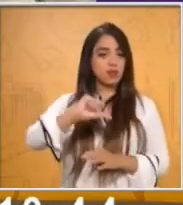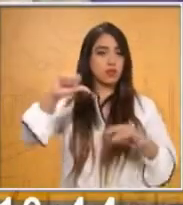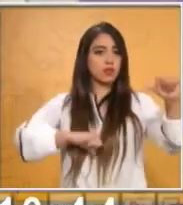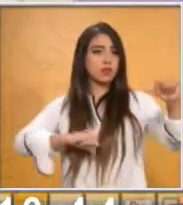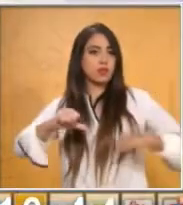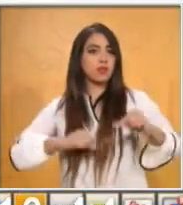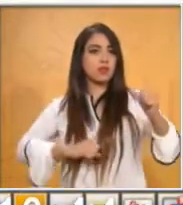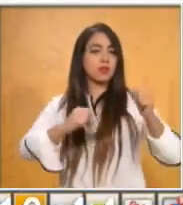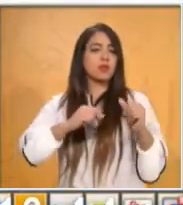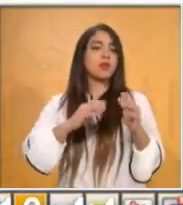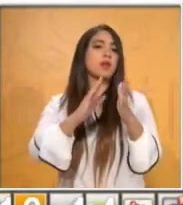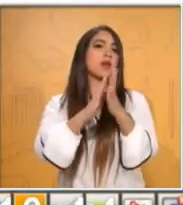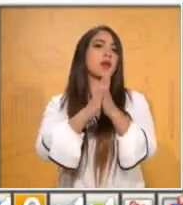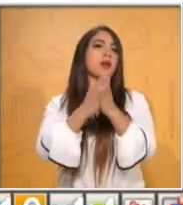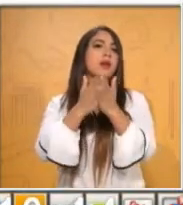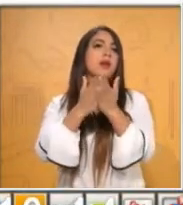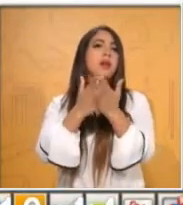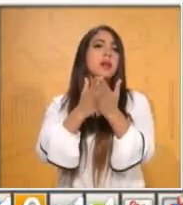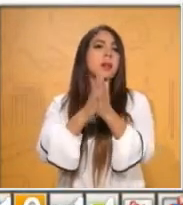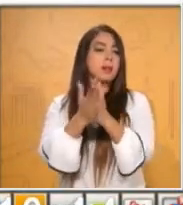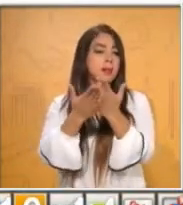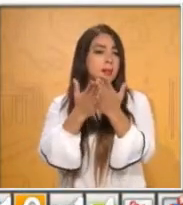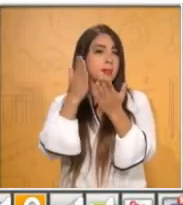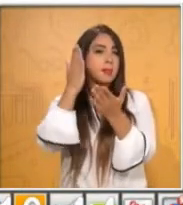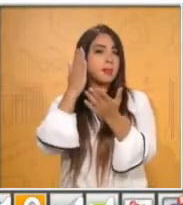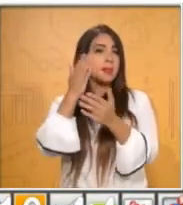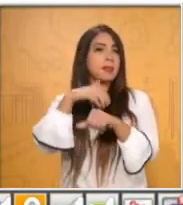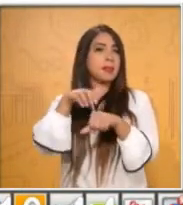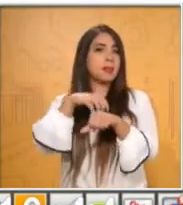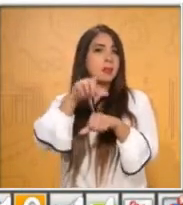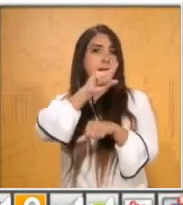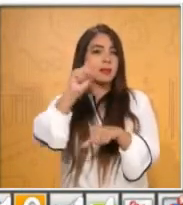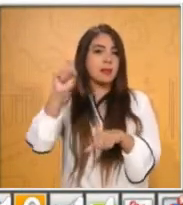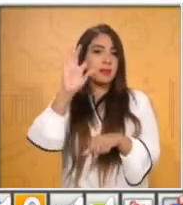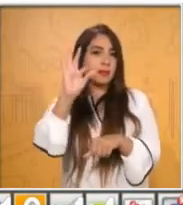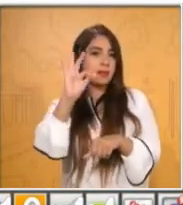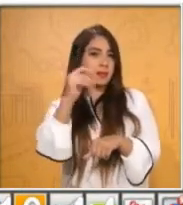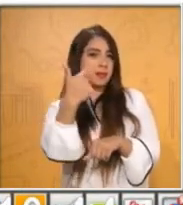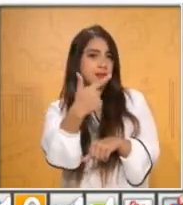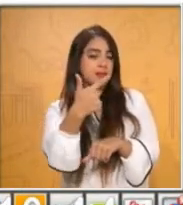147 y las preguntas para la carpeta de evidencias son...